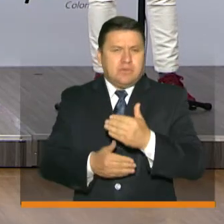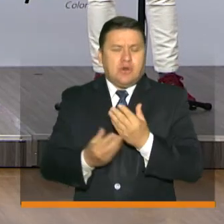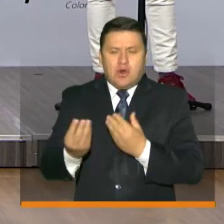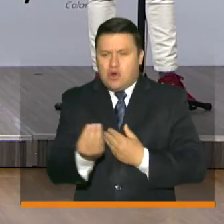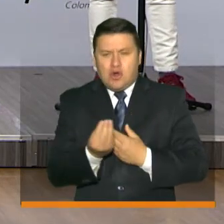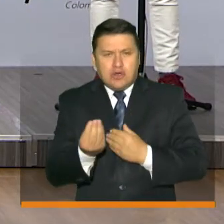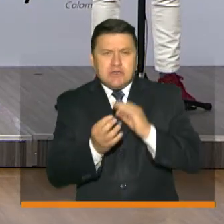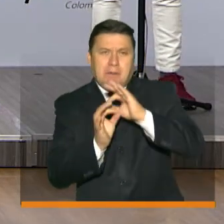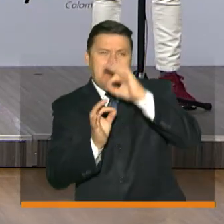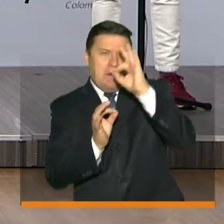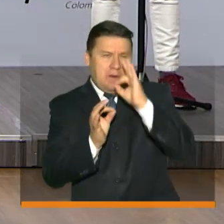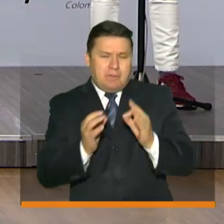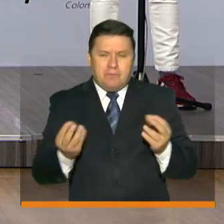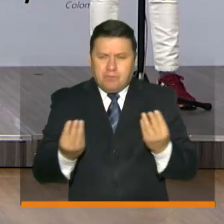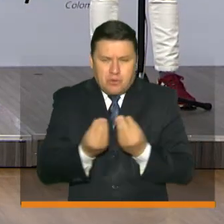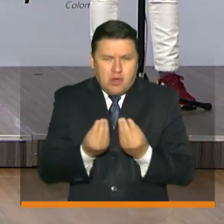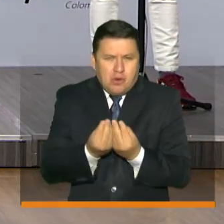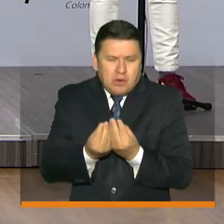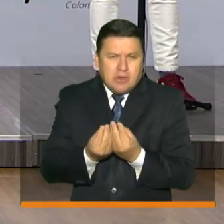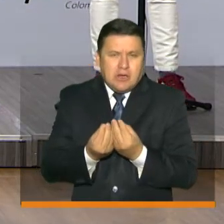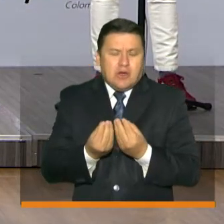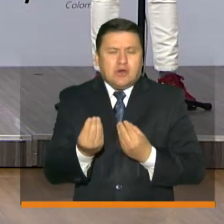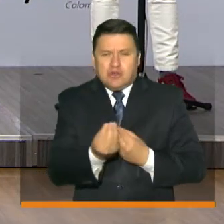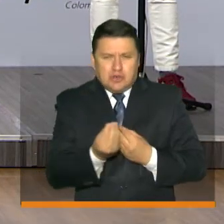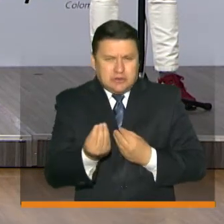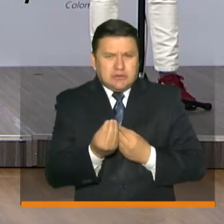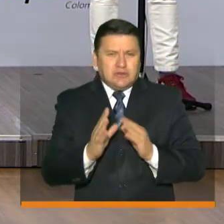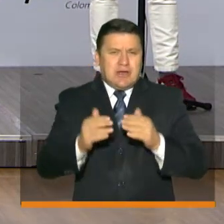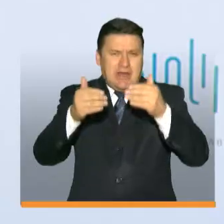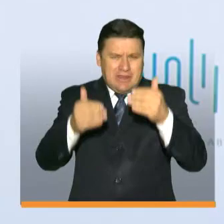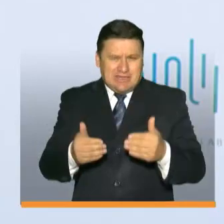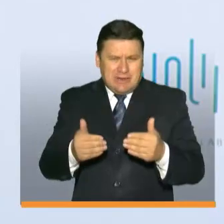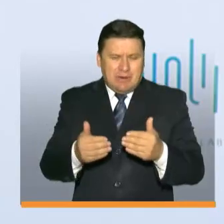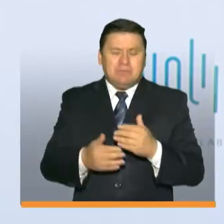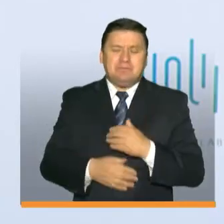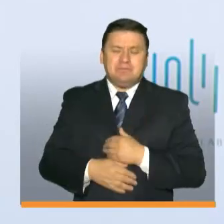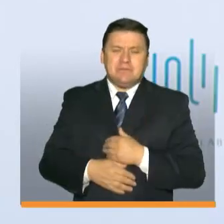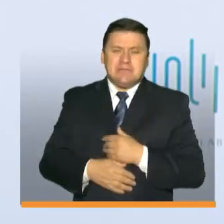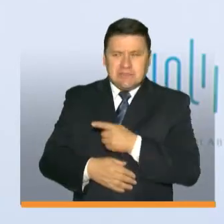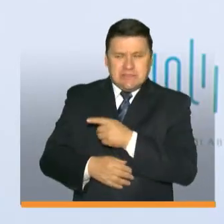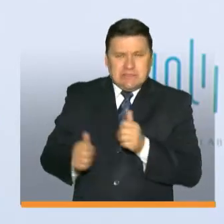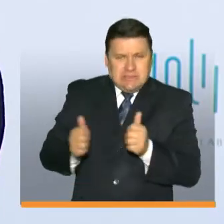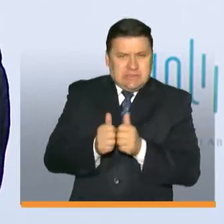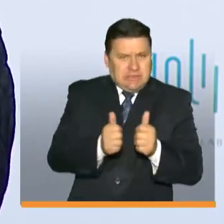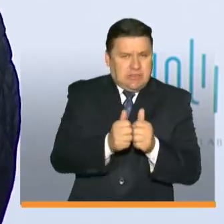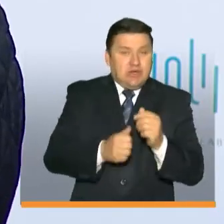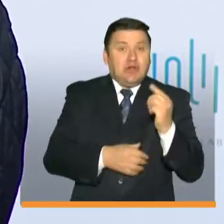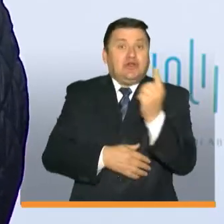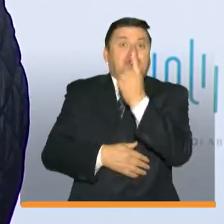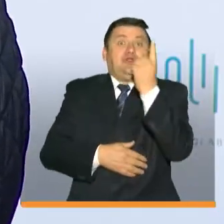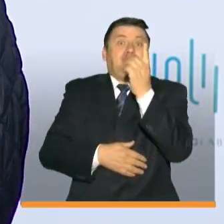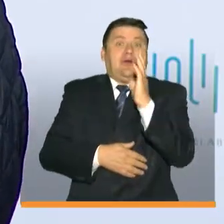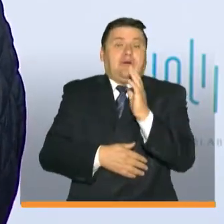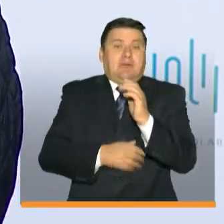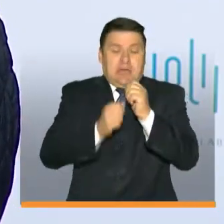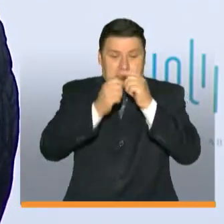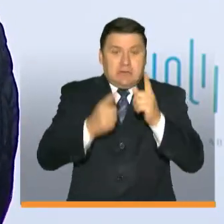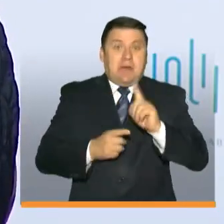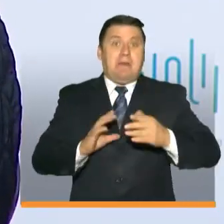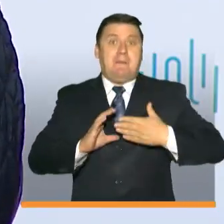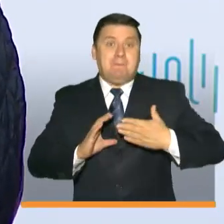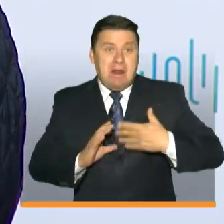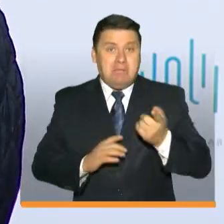Consejería para Regiones, nos ha acompañado también la Consejería para la Discapacidad. Y esto es una muestra que no solo estamos en el sector público, está el sector